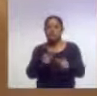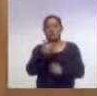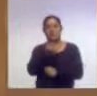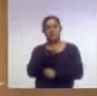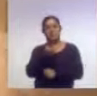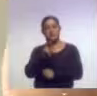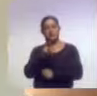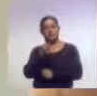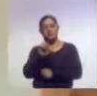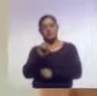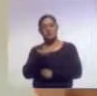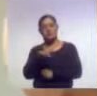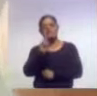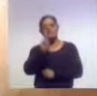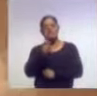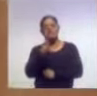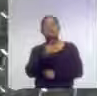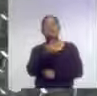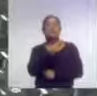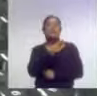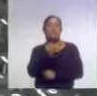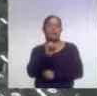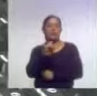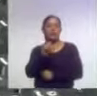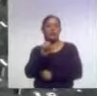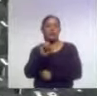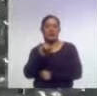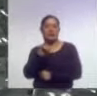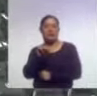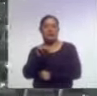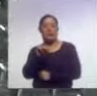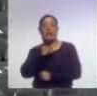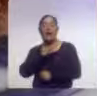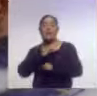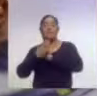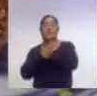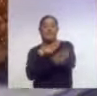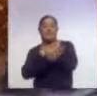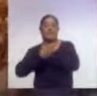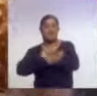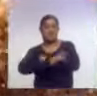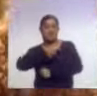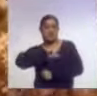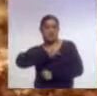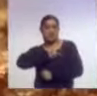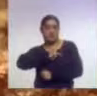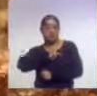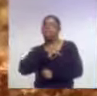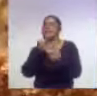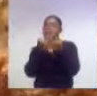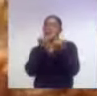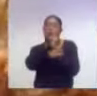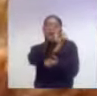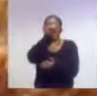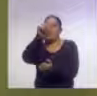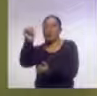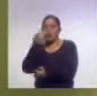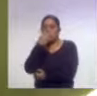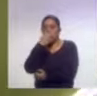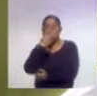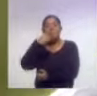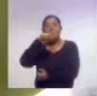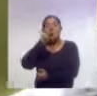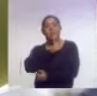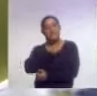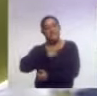es una proteína de la que recibimos beneficios, como ocurre con cualquier otro alimento, siempre y cuando se consuma de